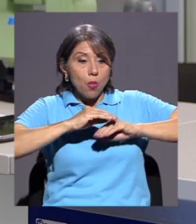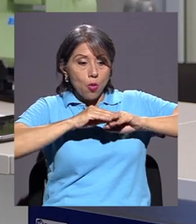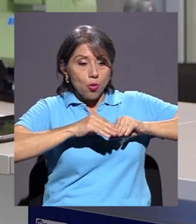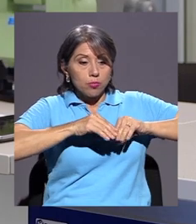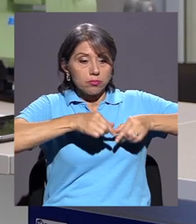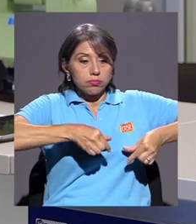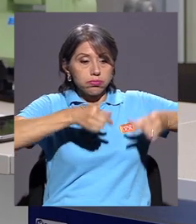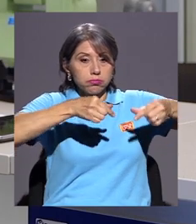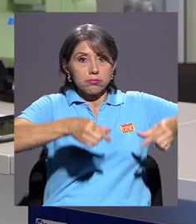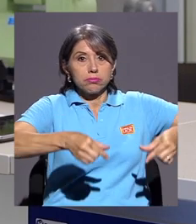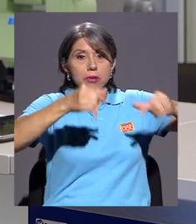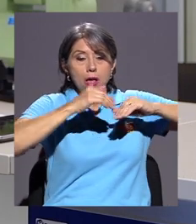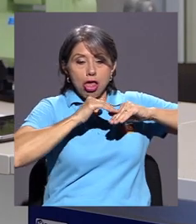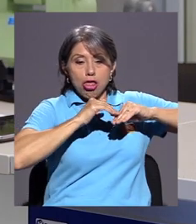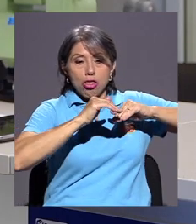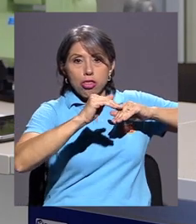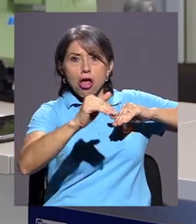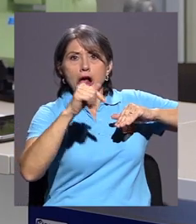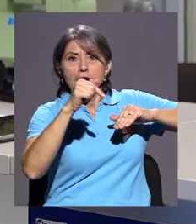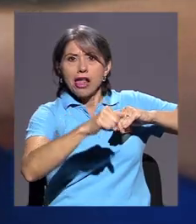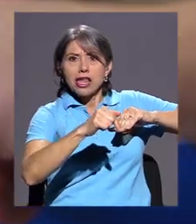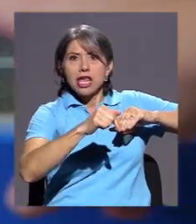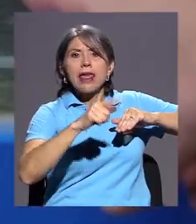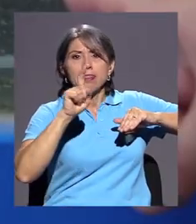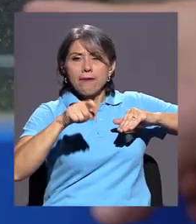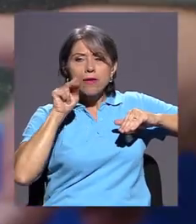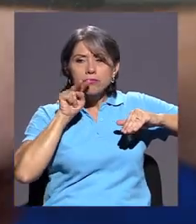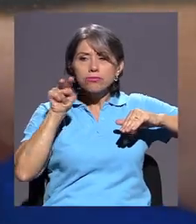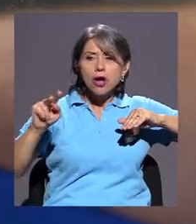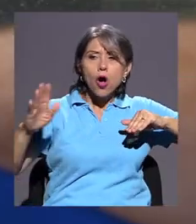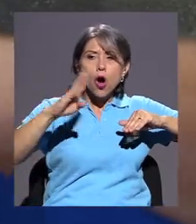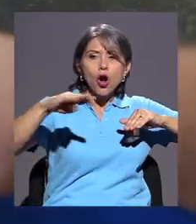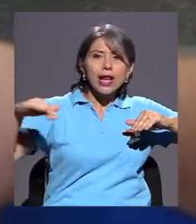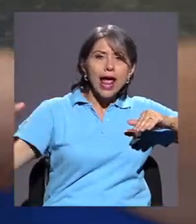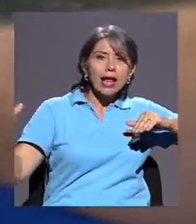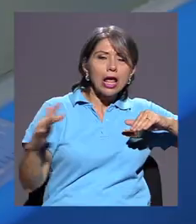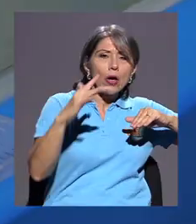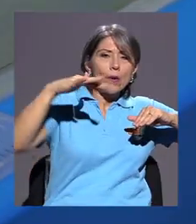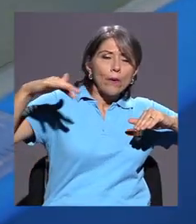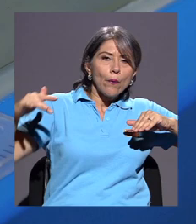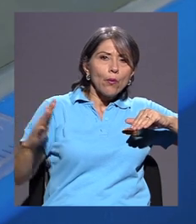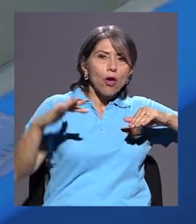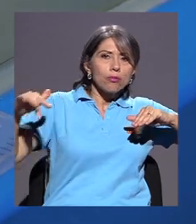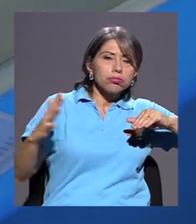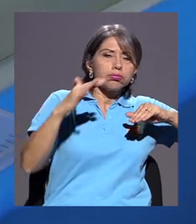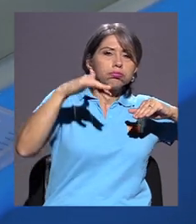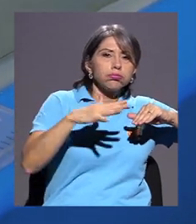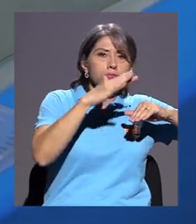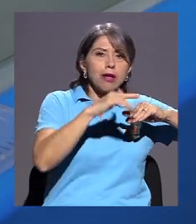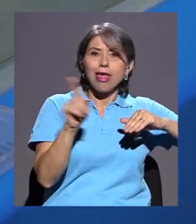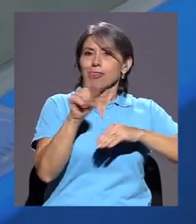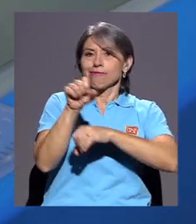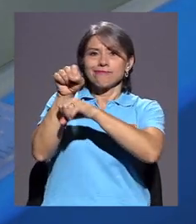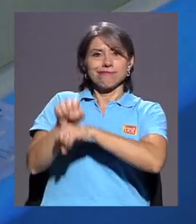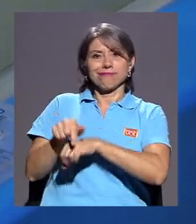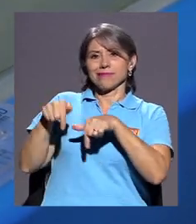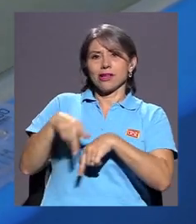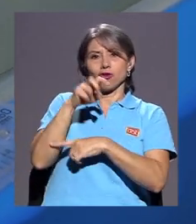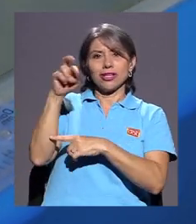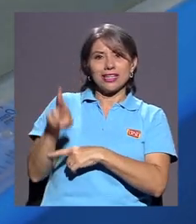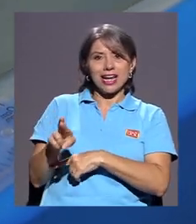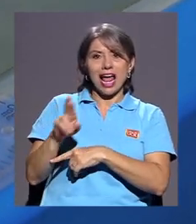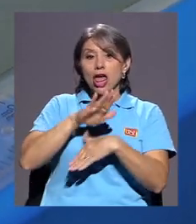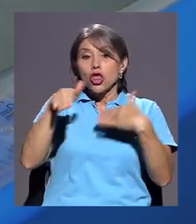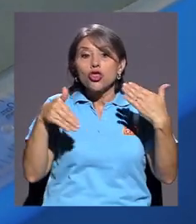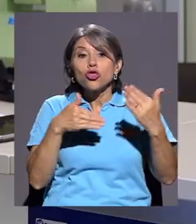es el oleaje. Y el oleaje que llega a Costa Rica es bastante atípico. Aunque en todo el mundo se conoce muy bien el oleaje, en Costa